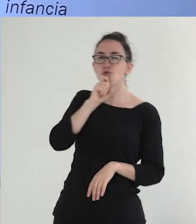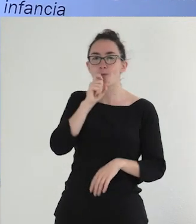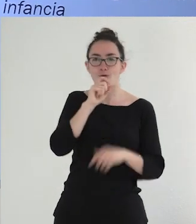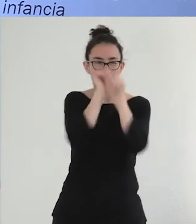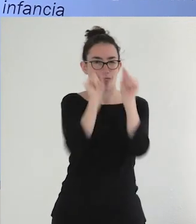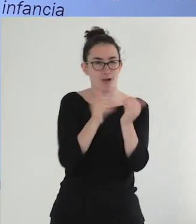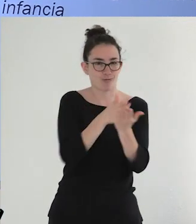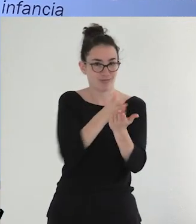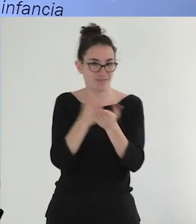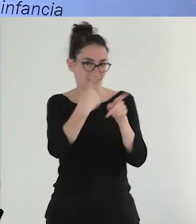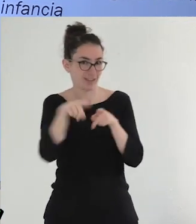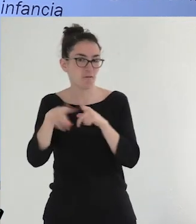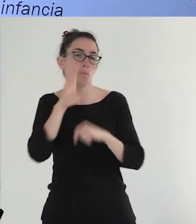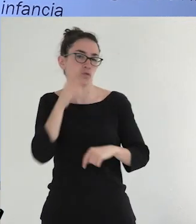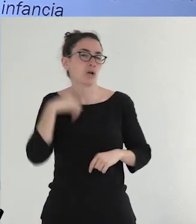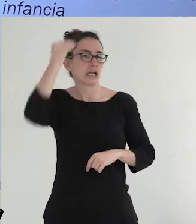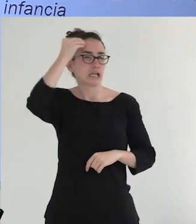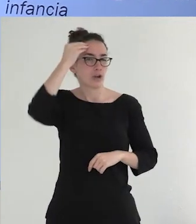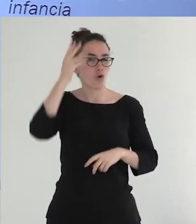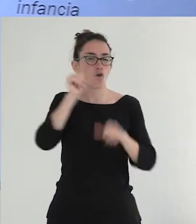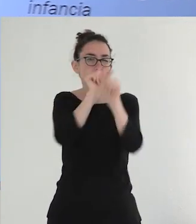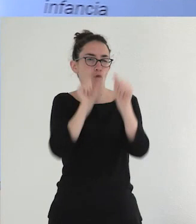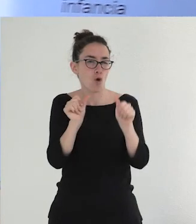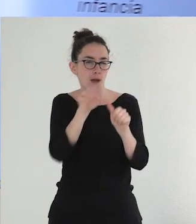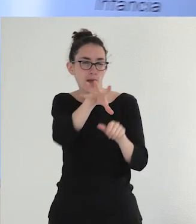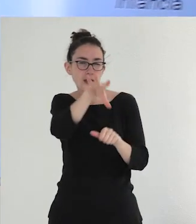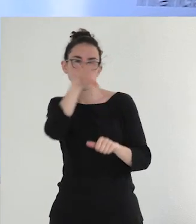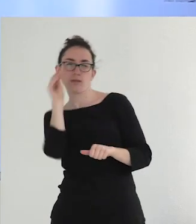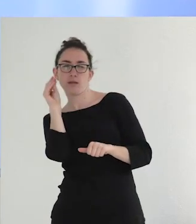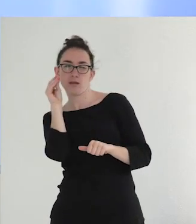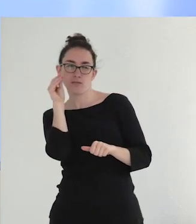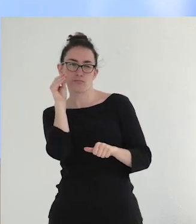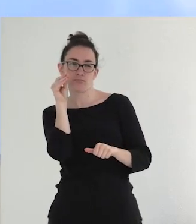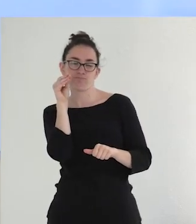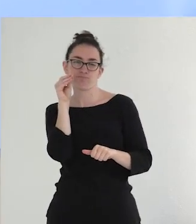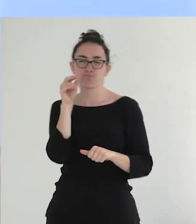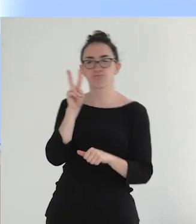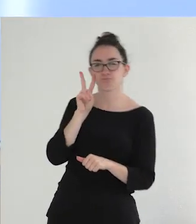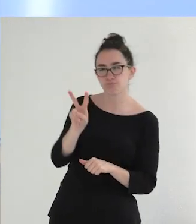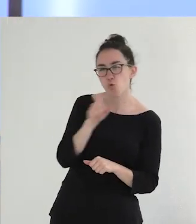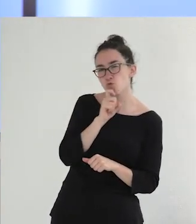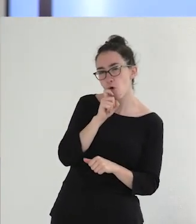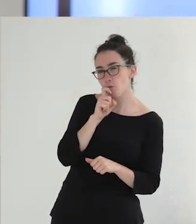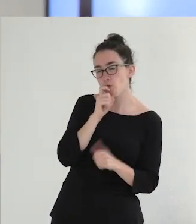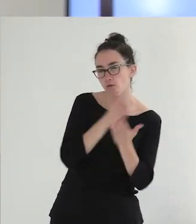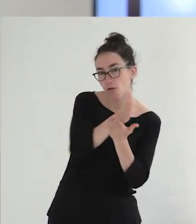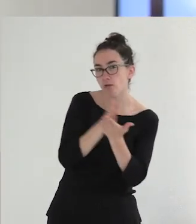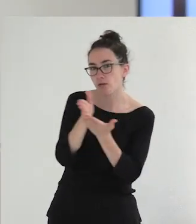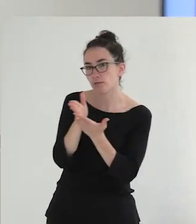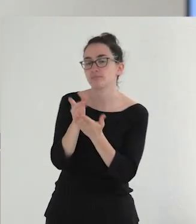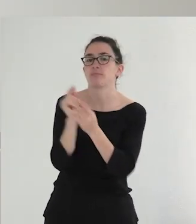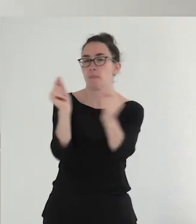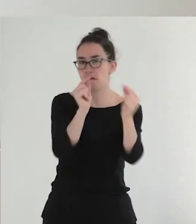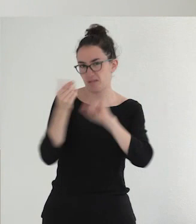interesante plantear un debate en relación a cómo interpretamos, cómo leemos esas experiencias de resistencia a la normatividad de género en la infancia.